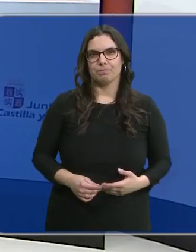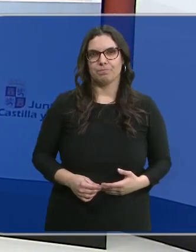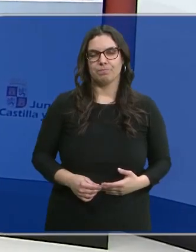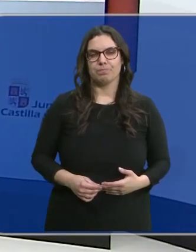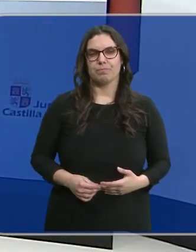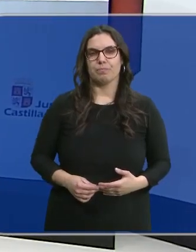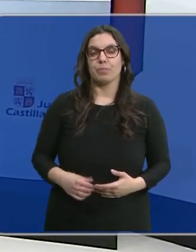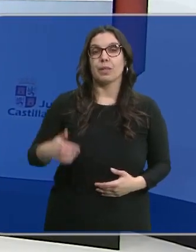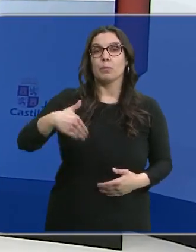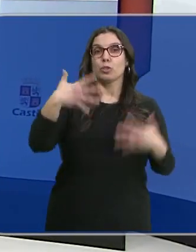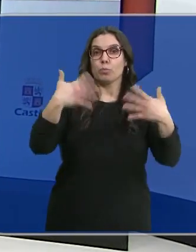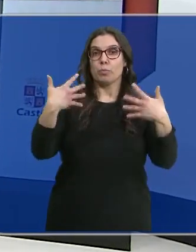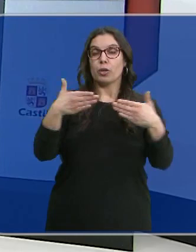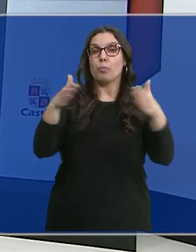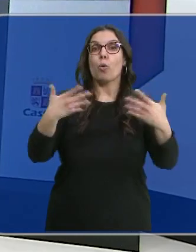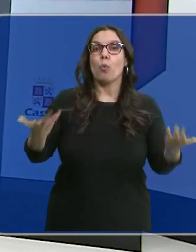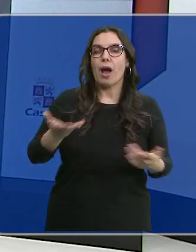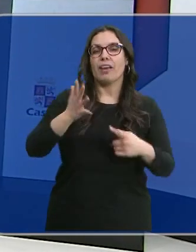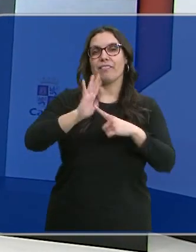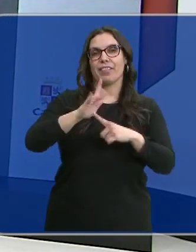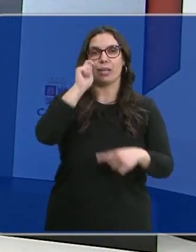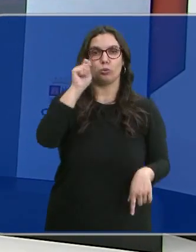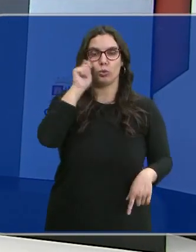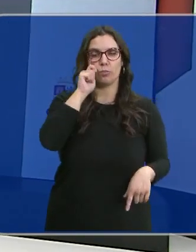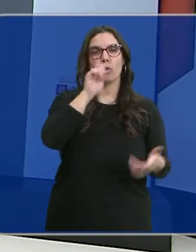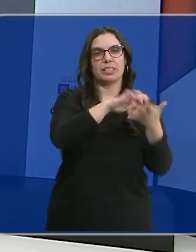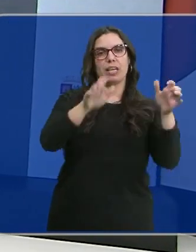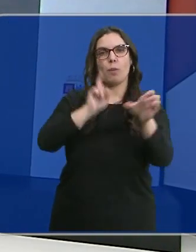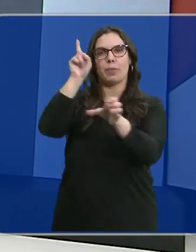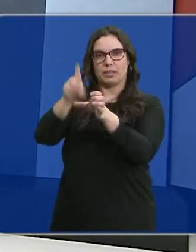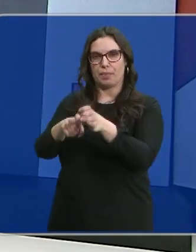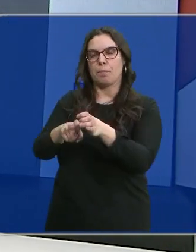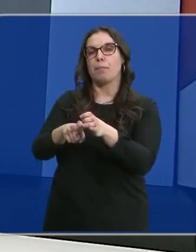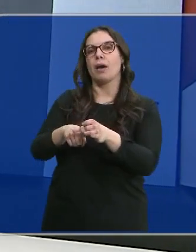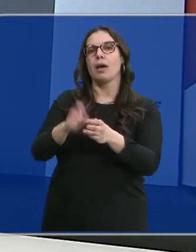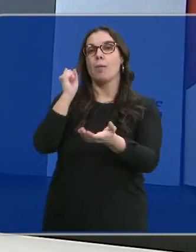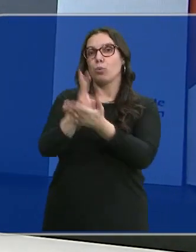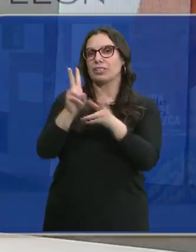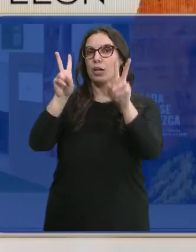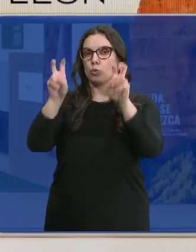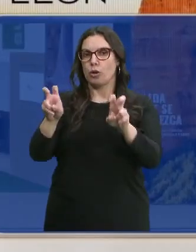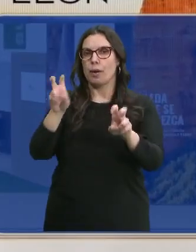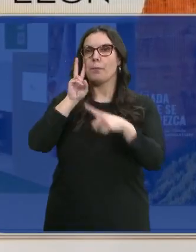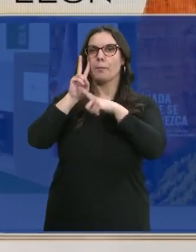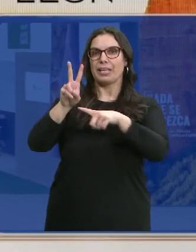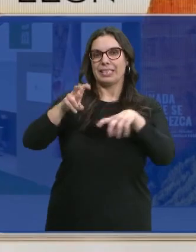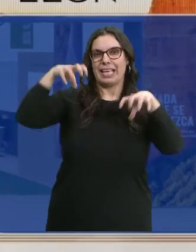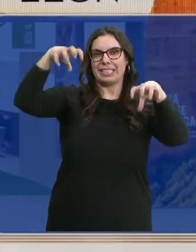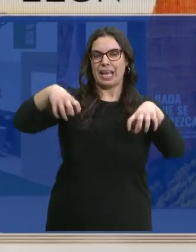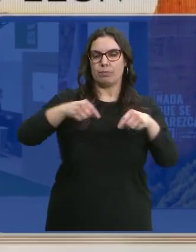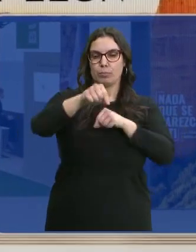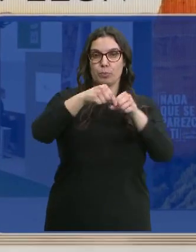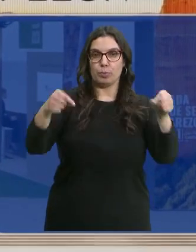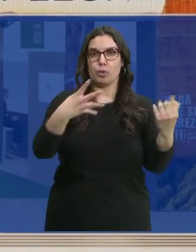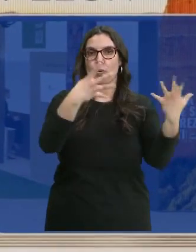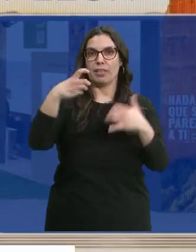Lo que arranca el próximo miércoles es Fitur y Castilla y León acude a la Feria de Turismo Internacional con una nueva apuesta. Así será el nuevo stand de 900 metros